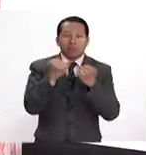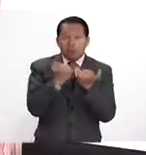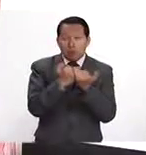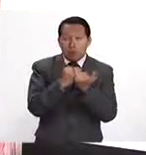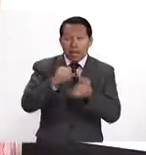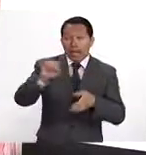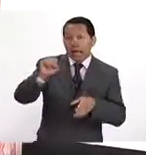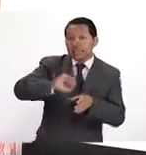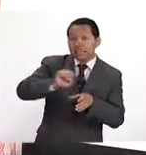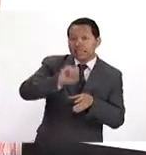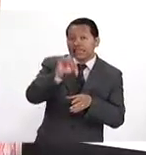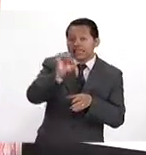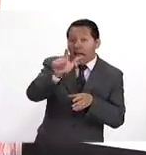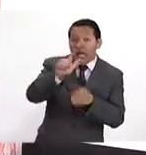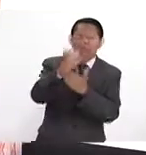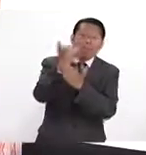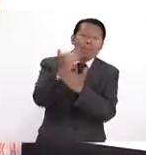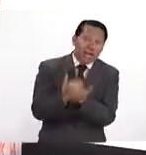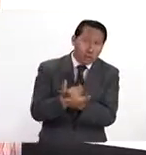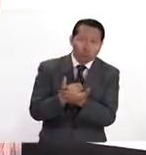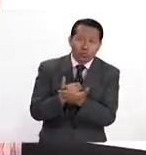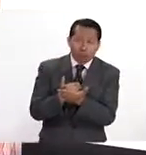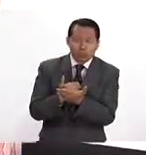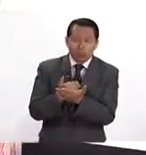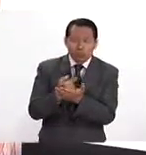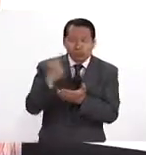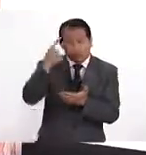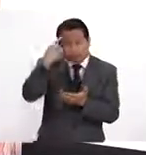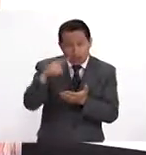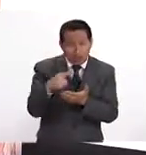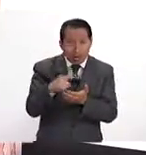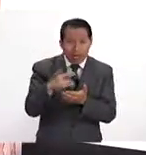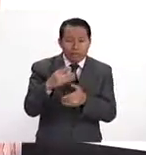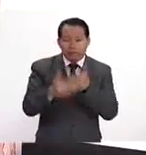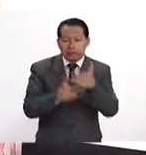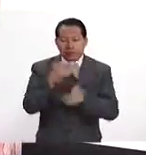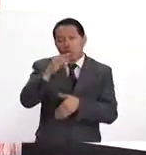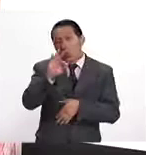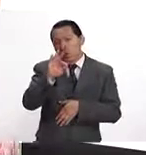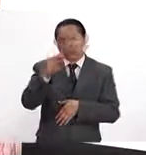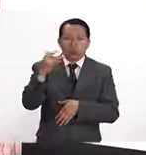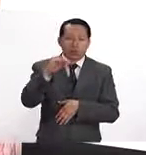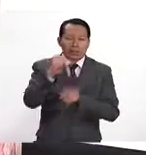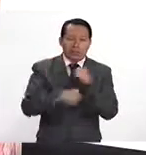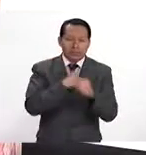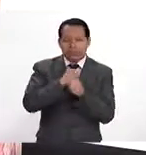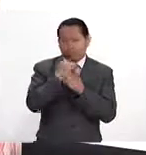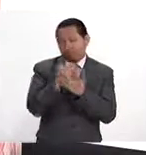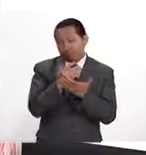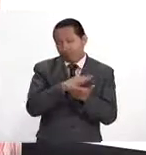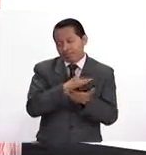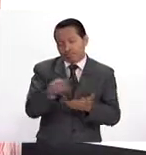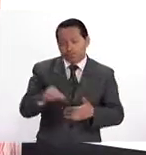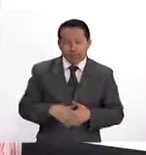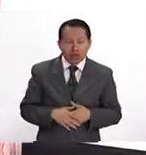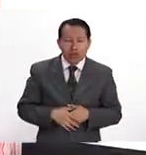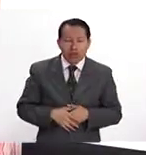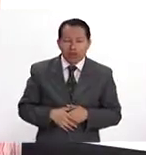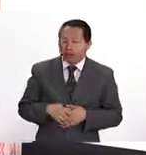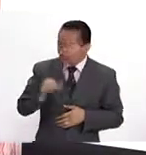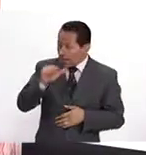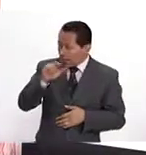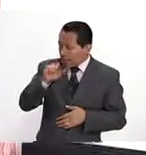sal, que es una cosa muy importante, para evitar que esto de aquí aparezca a los 40, 50 años. Cuando, Alexandra,